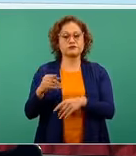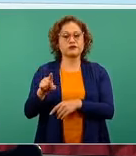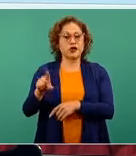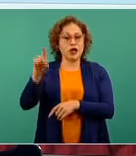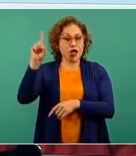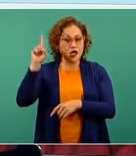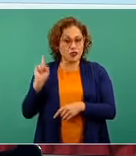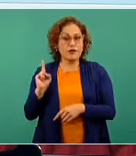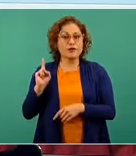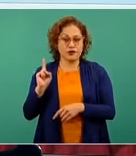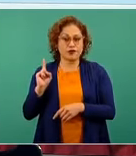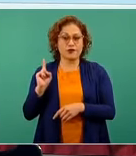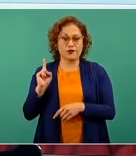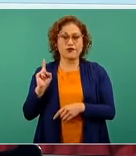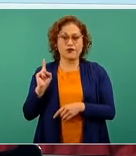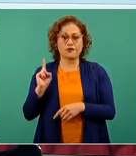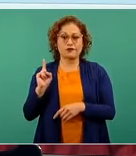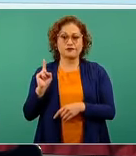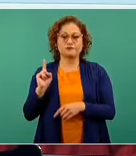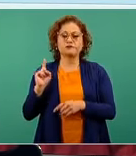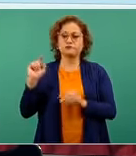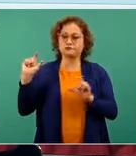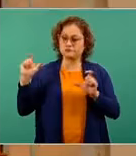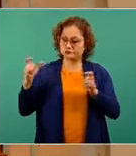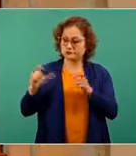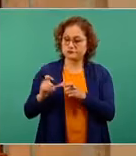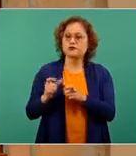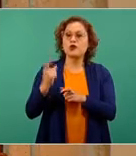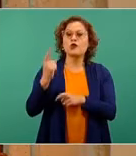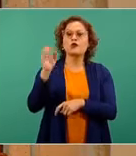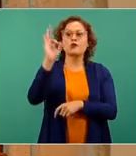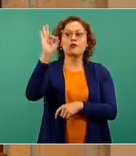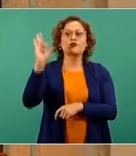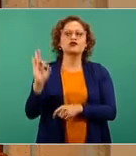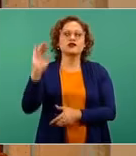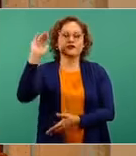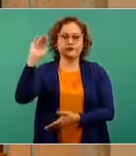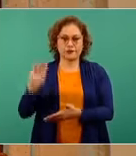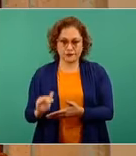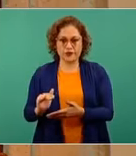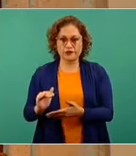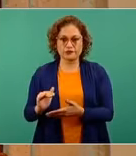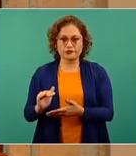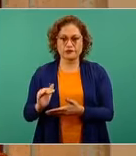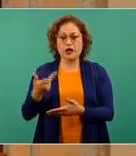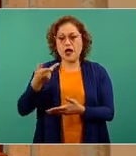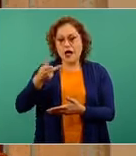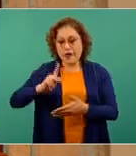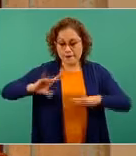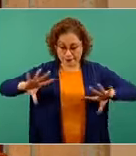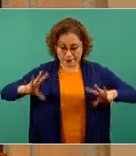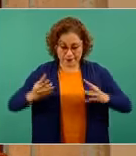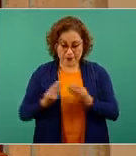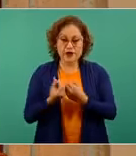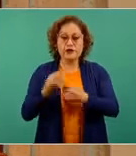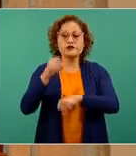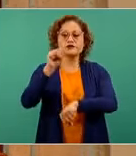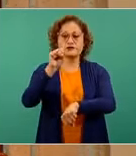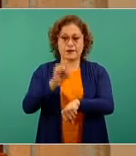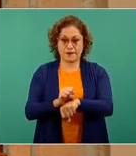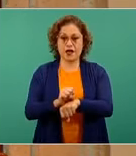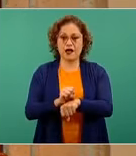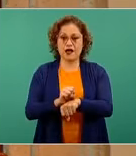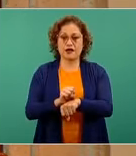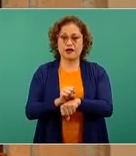este prácticamente ha bajado a razón de un punto porcentual, pero para fines del total de toda la semana, pues se mantiene un buen descenso todavía